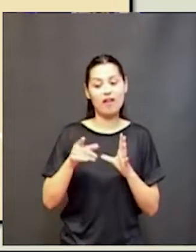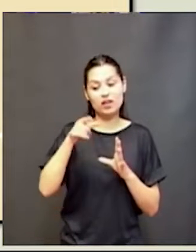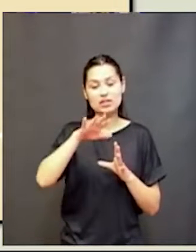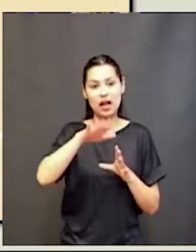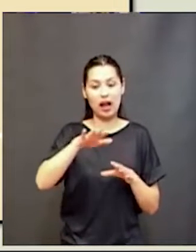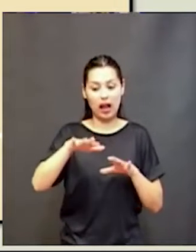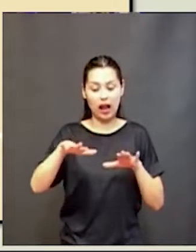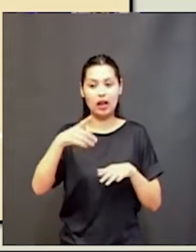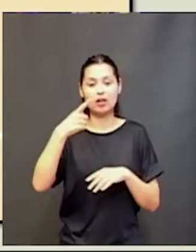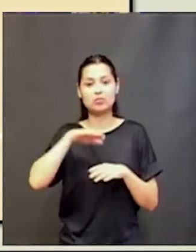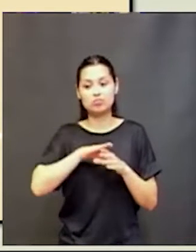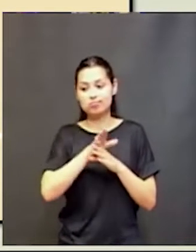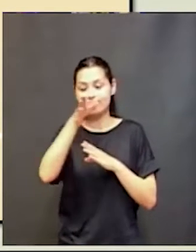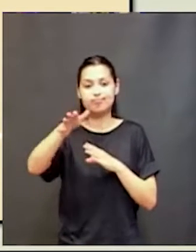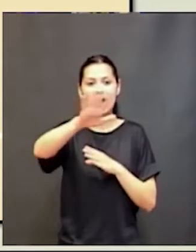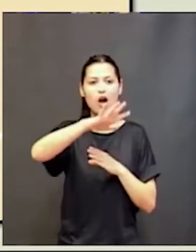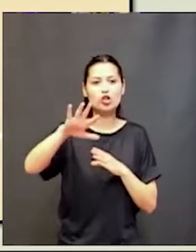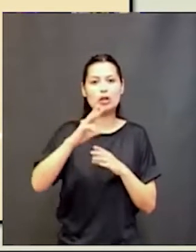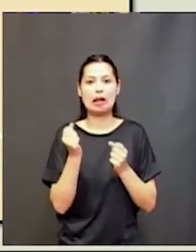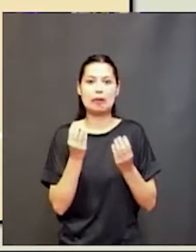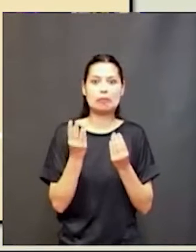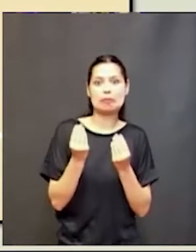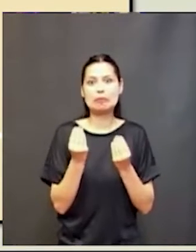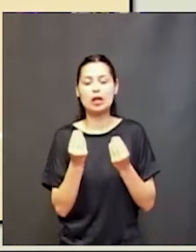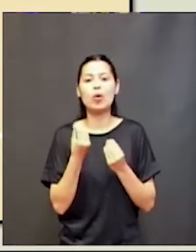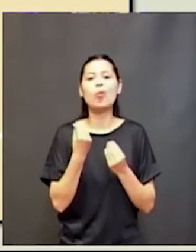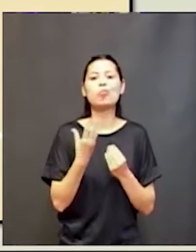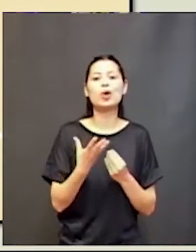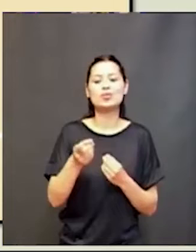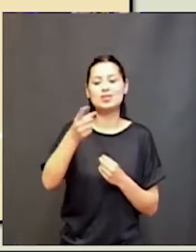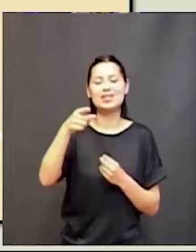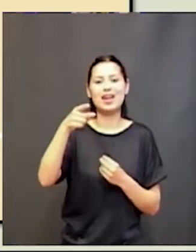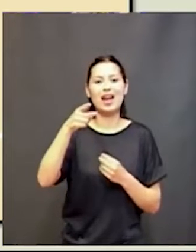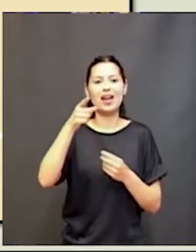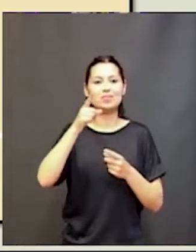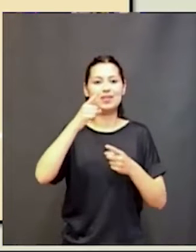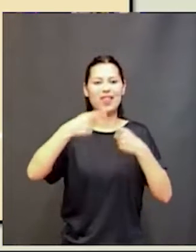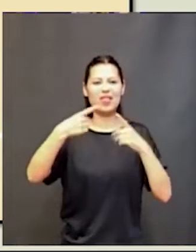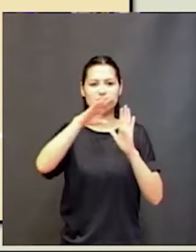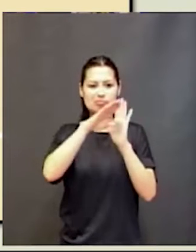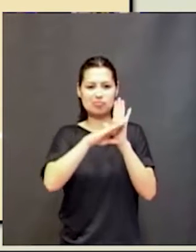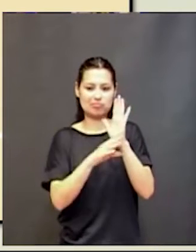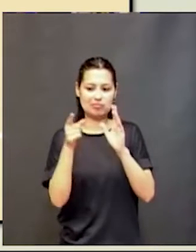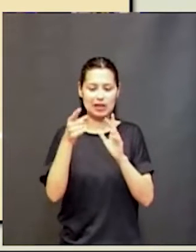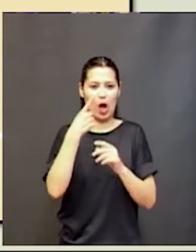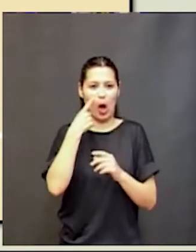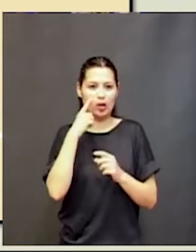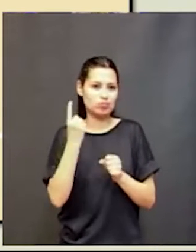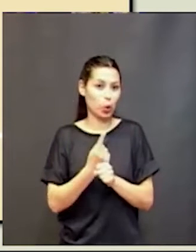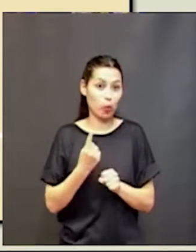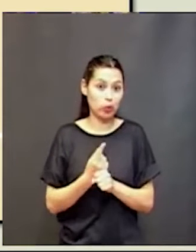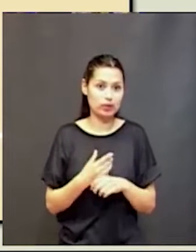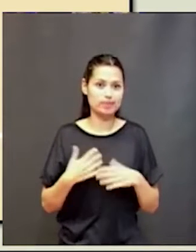porque nos puede tener una exigencia que no pueden manejar. Tiene que ir subiendo el nivel de la de una manera equilibrada.